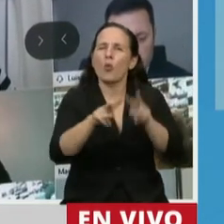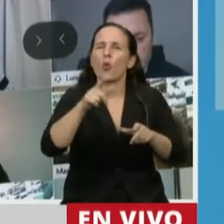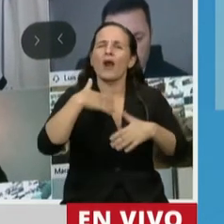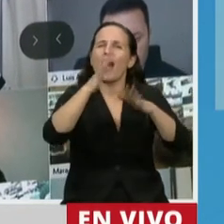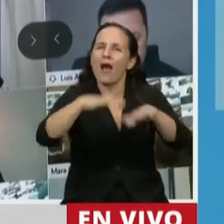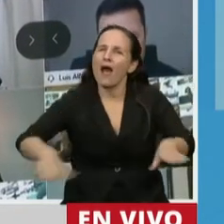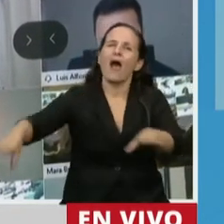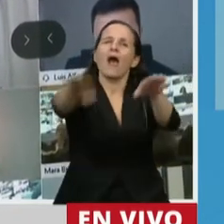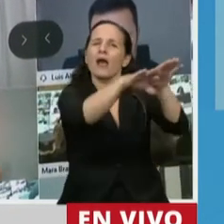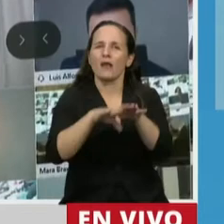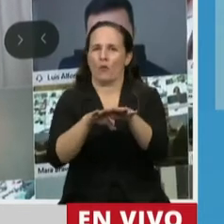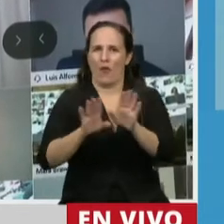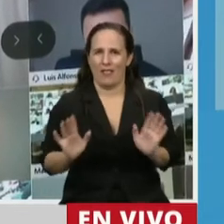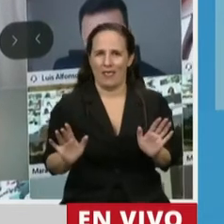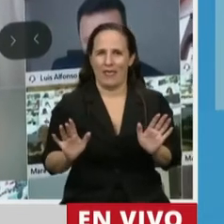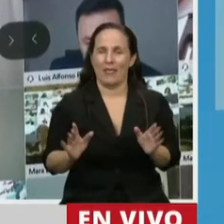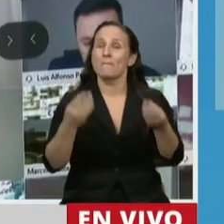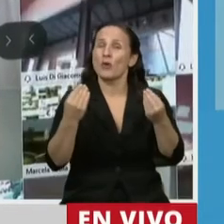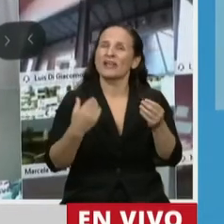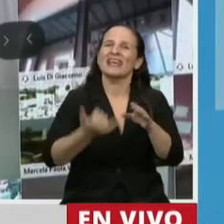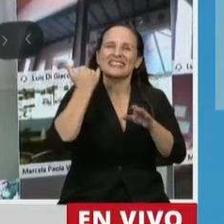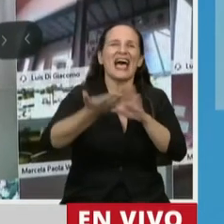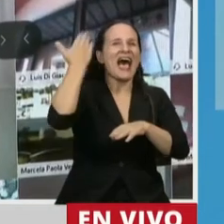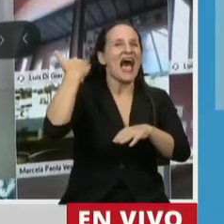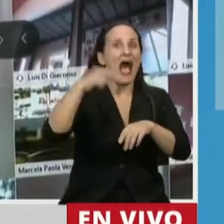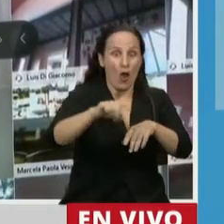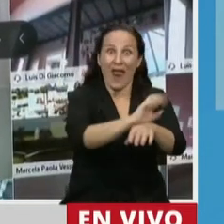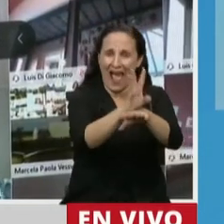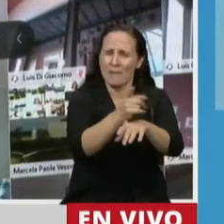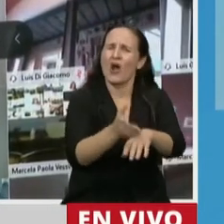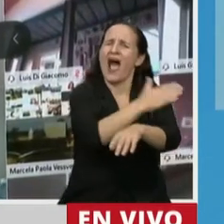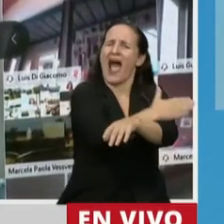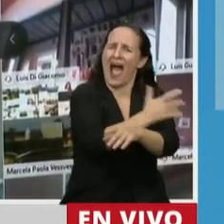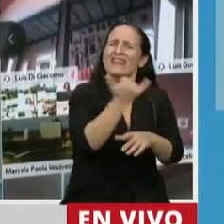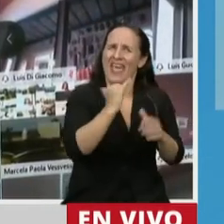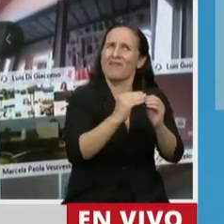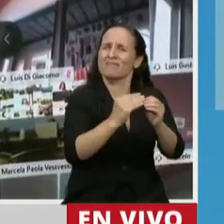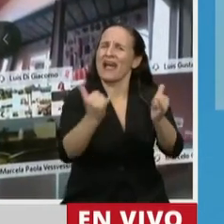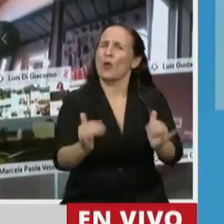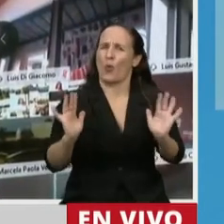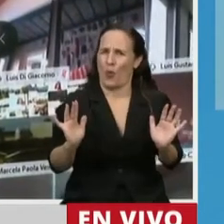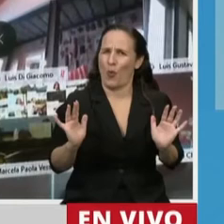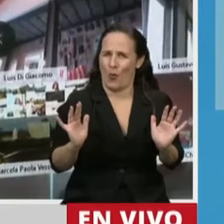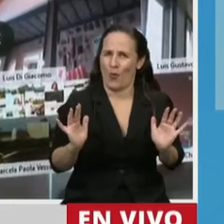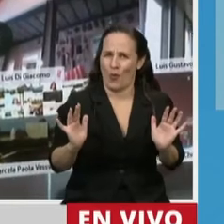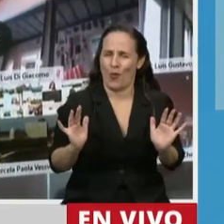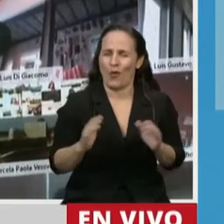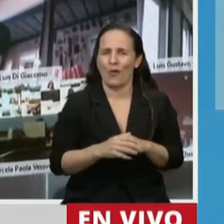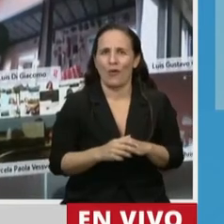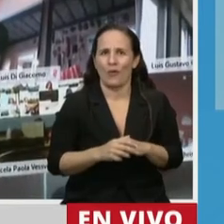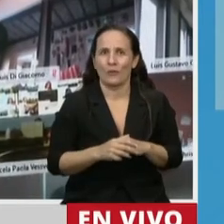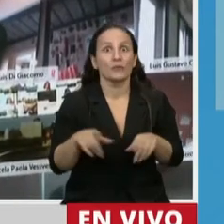porque tenemos que recordar algunas pandemias previas a la pandemia que hoy nos ocupa. Del mismo modo,